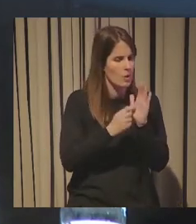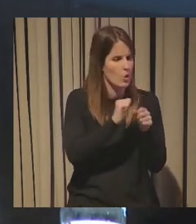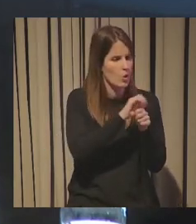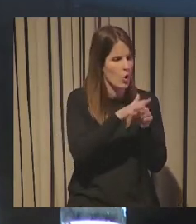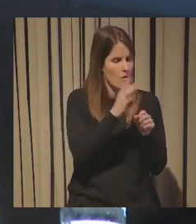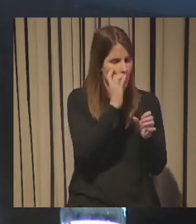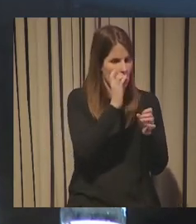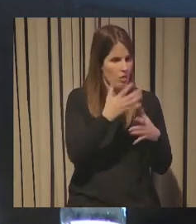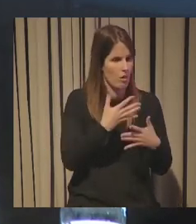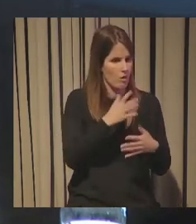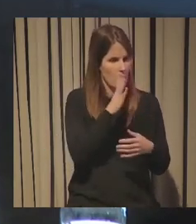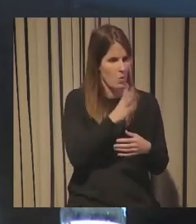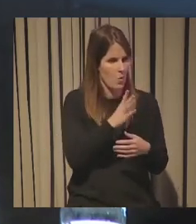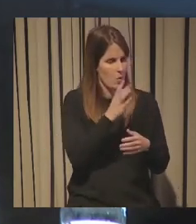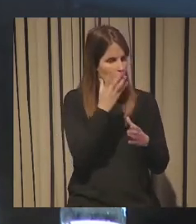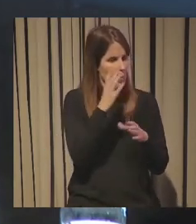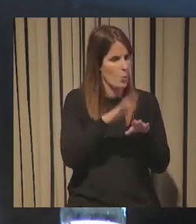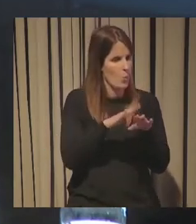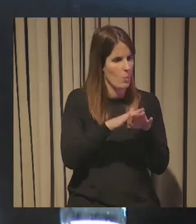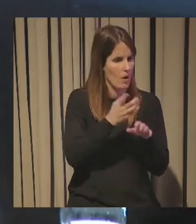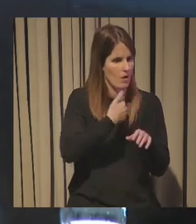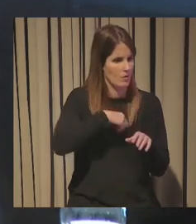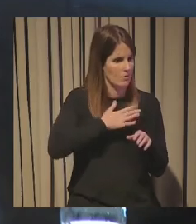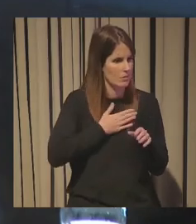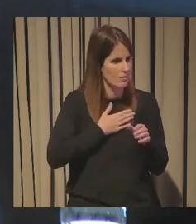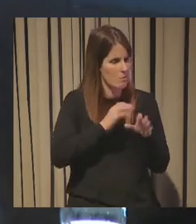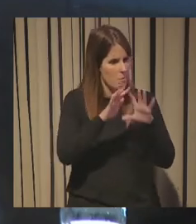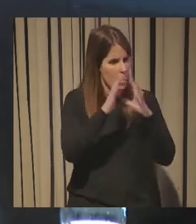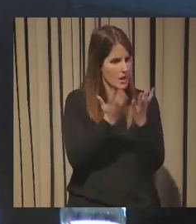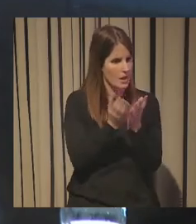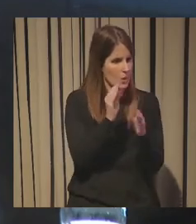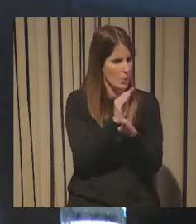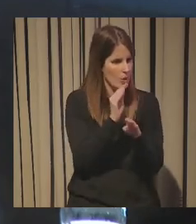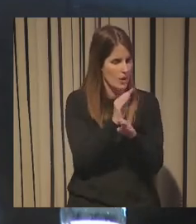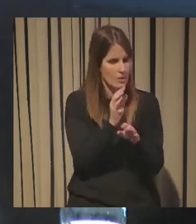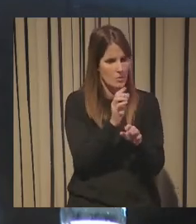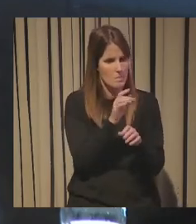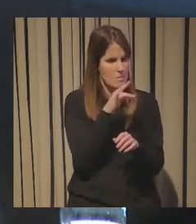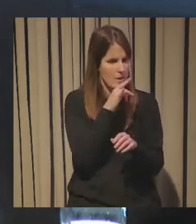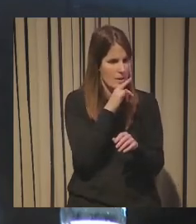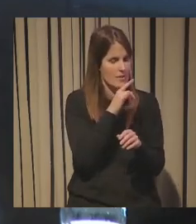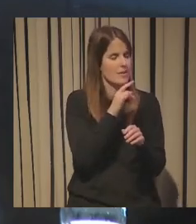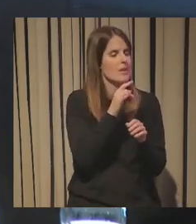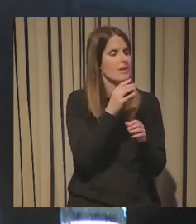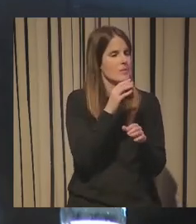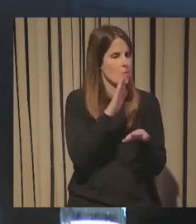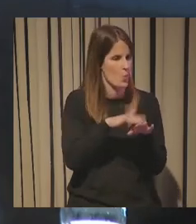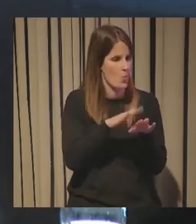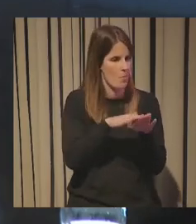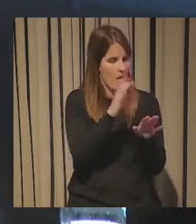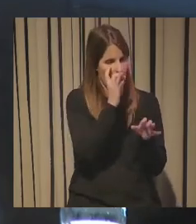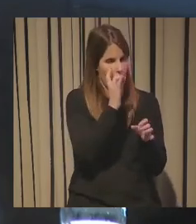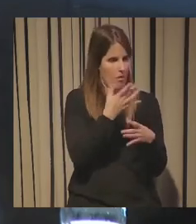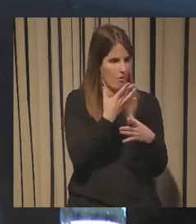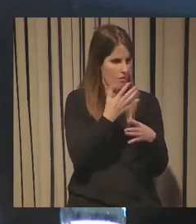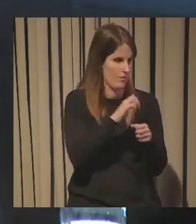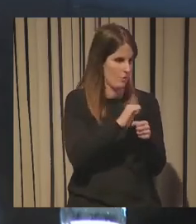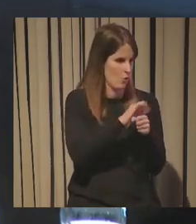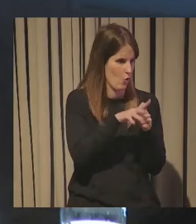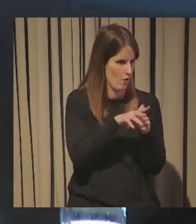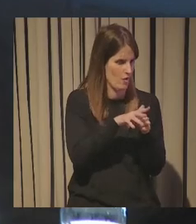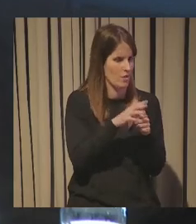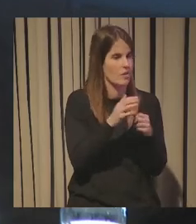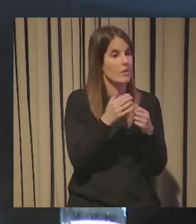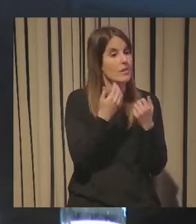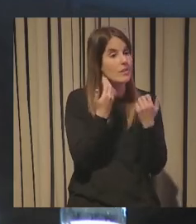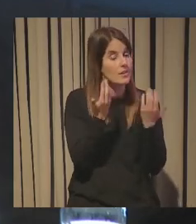por no haber cuidado el planeta y a raíz de eso bueno ha